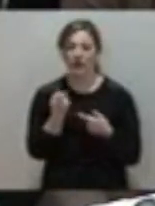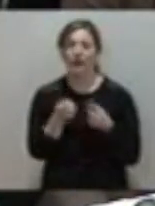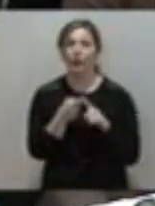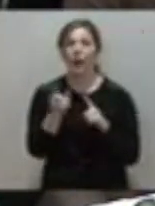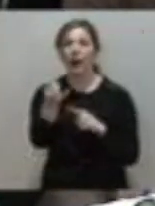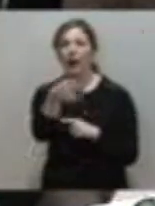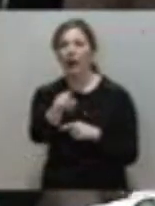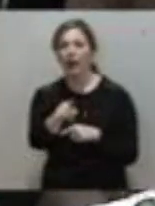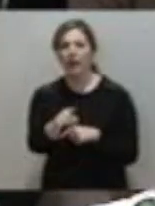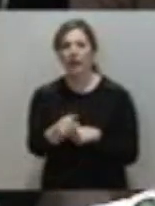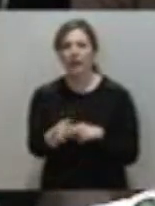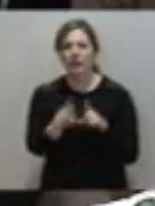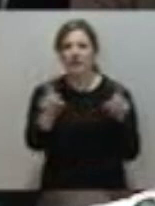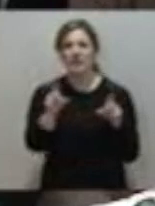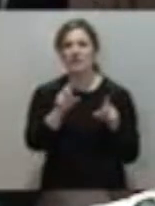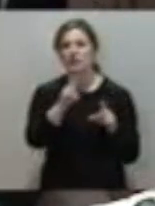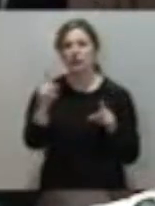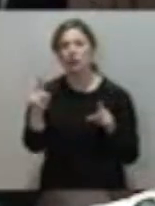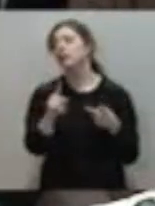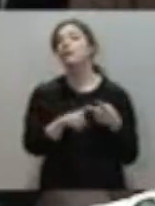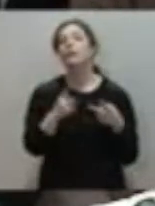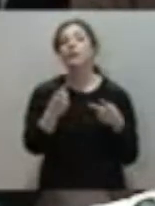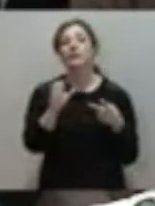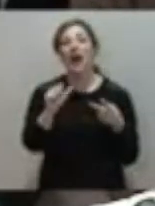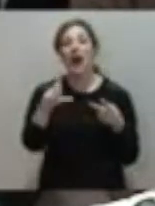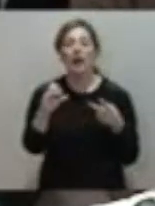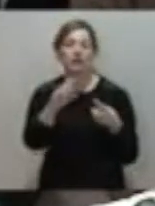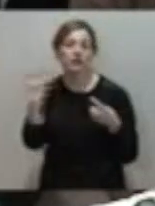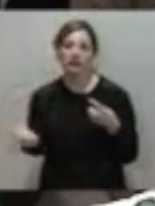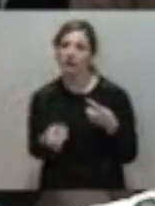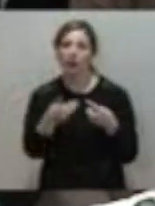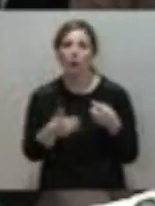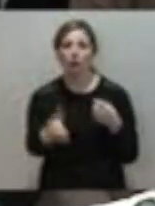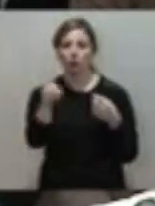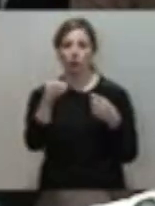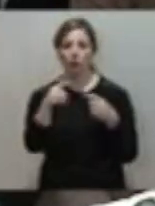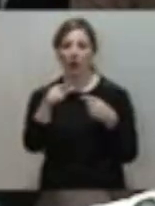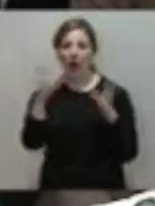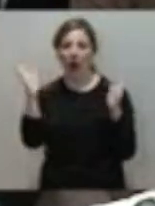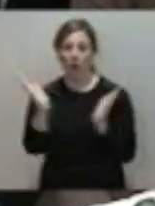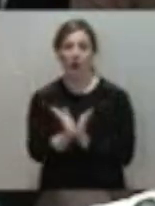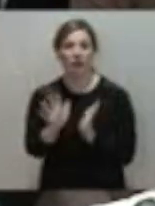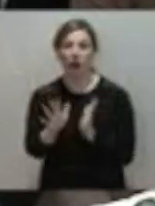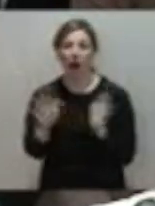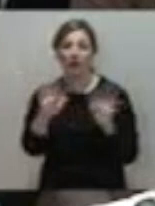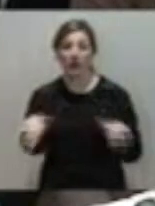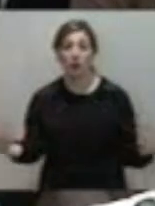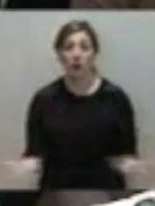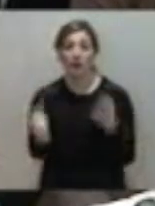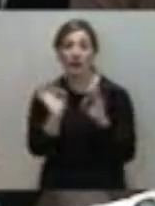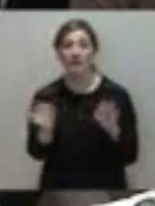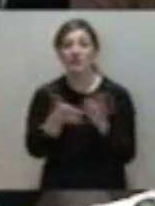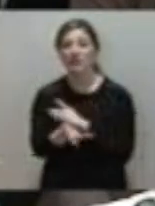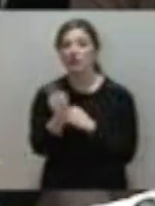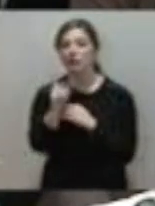Empresas como 2121, las Aluminium, ahora Softcomputing, que tenían que promover un futuro para las cuencas, pero que no lo promovió. Pero sirvió para engrandar los bolsillos de